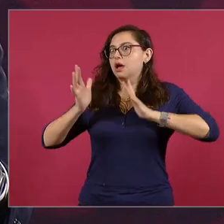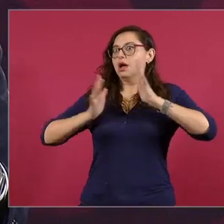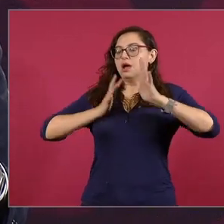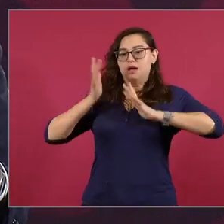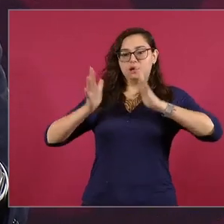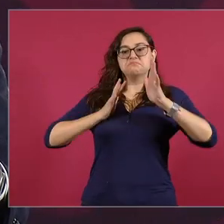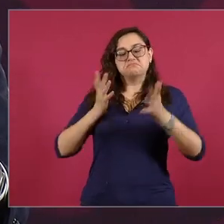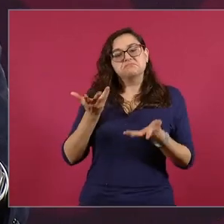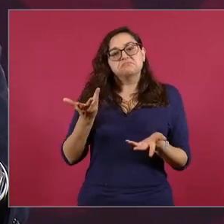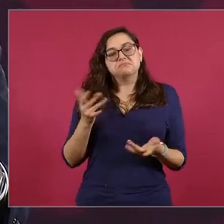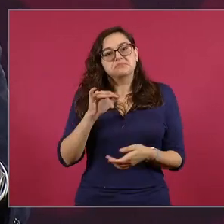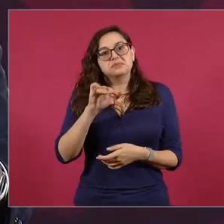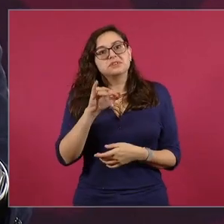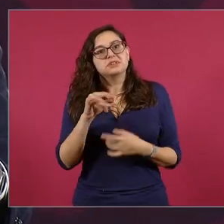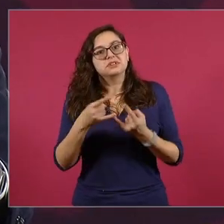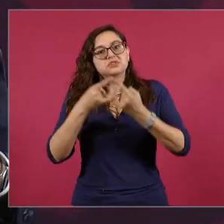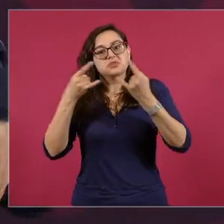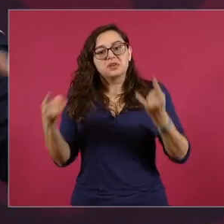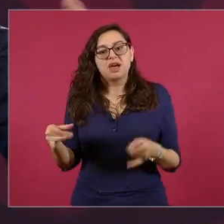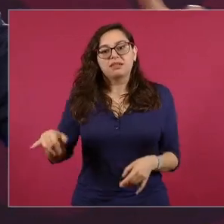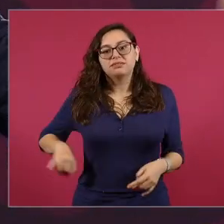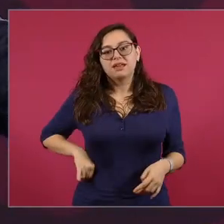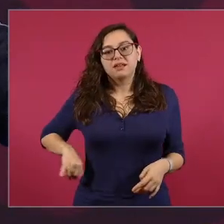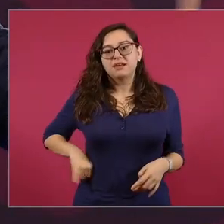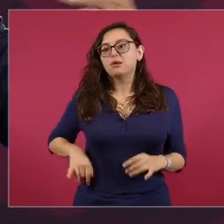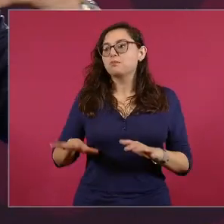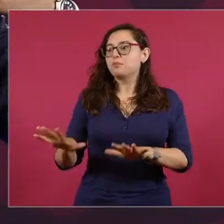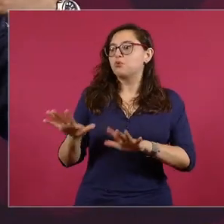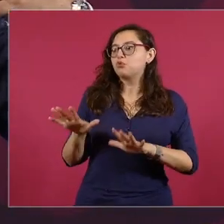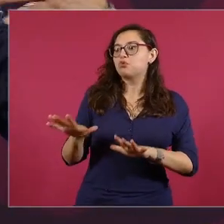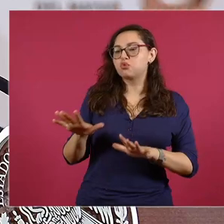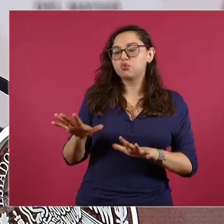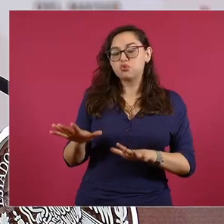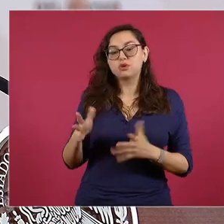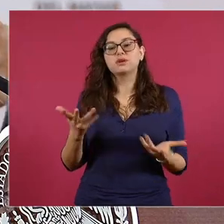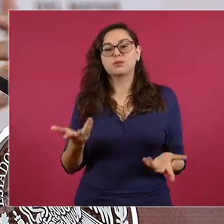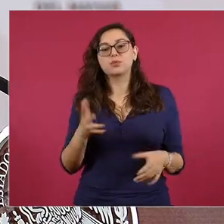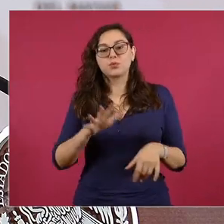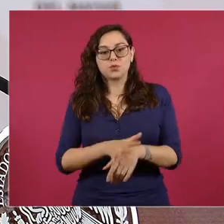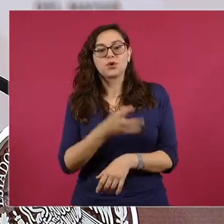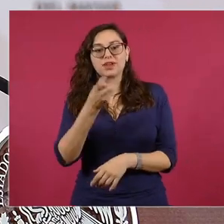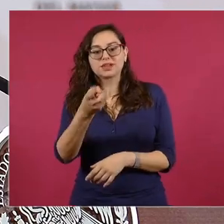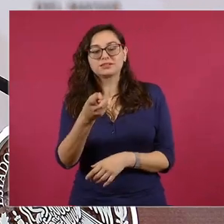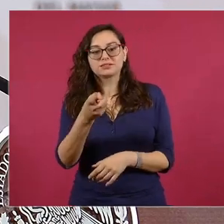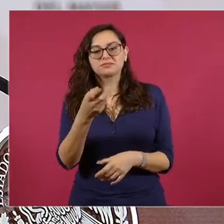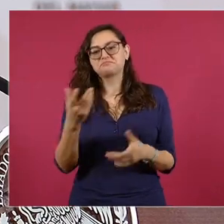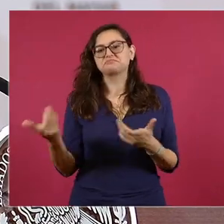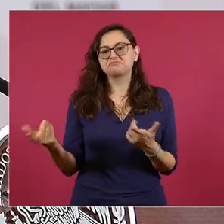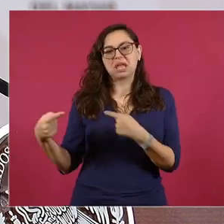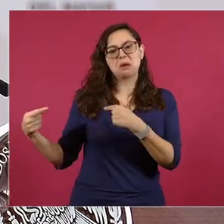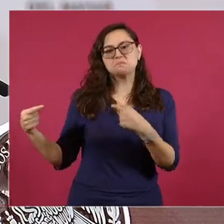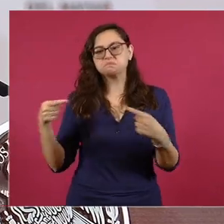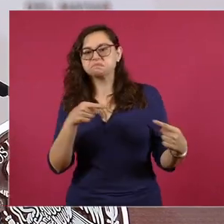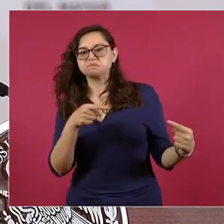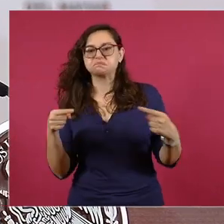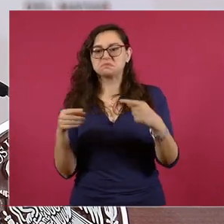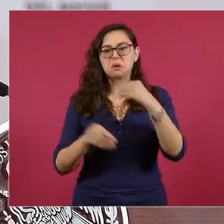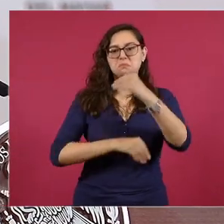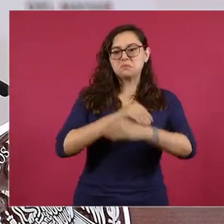y claro que hay esta confrontación